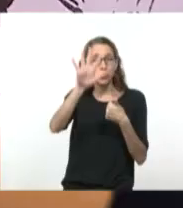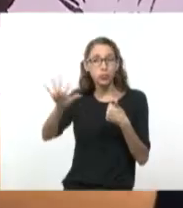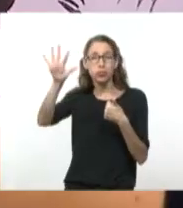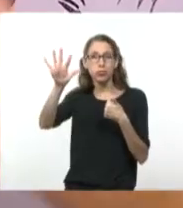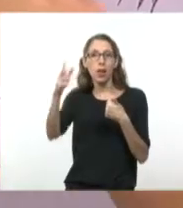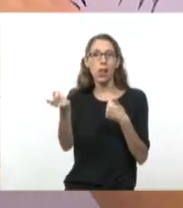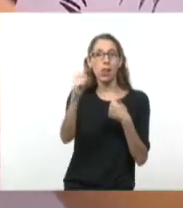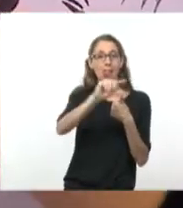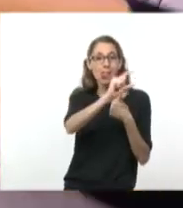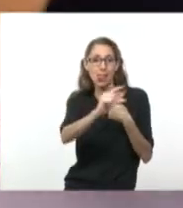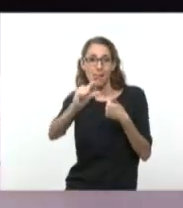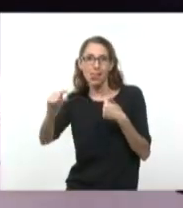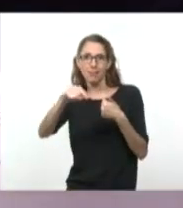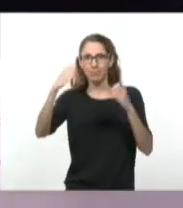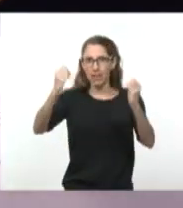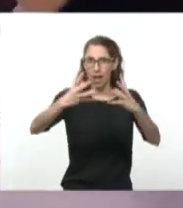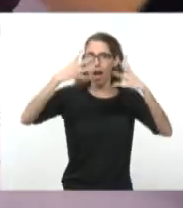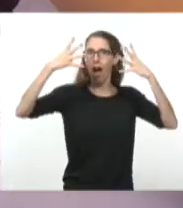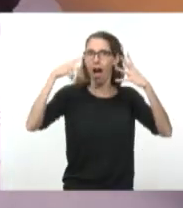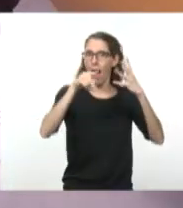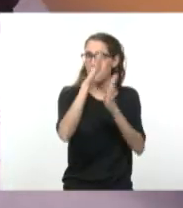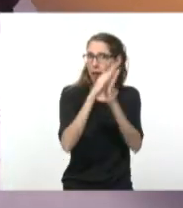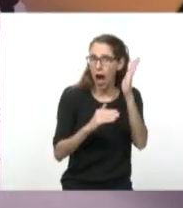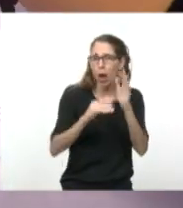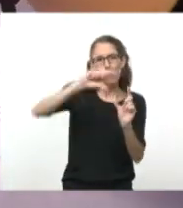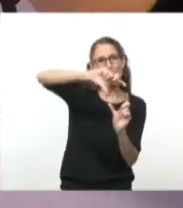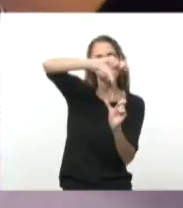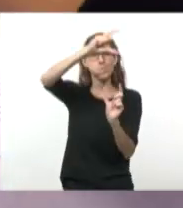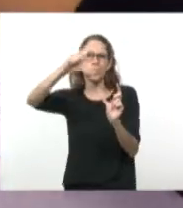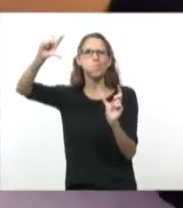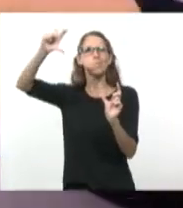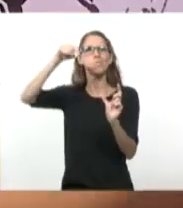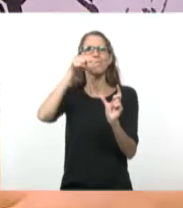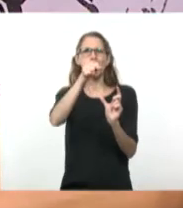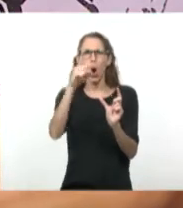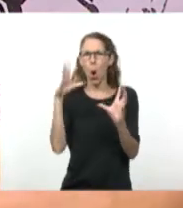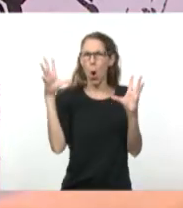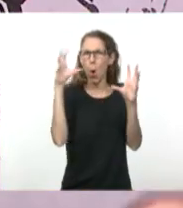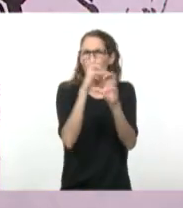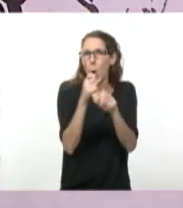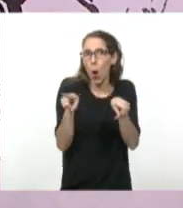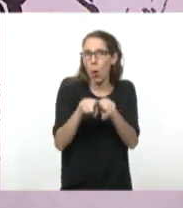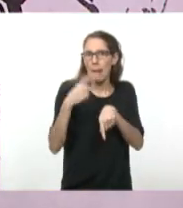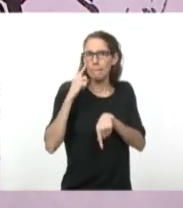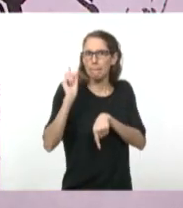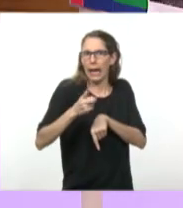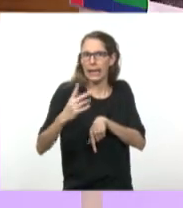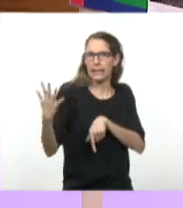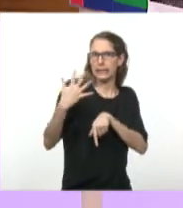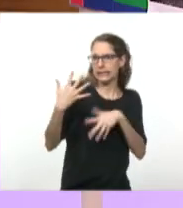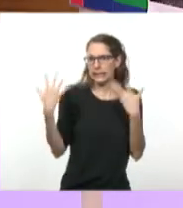el plano iluminado, y tenemos este plano oscuro, que es la amenaza. Claro. El gris viene como a